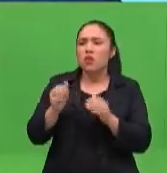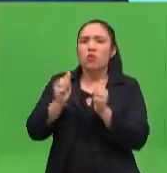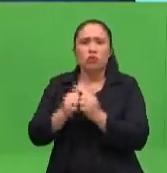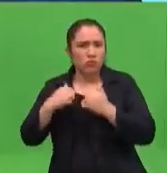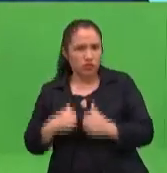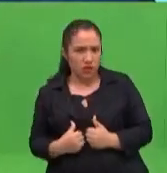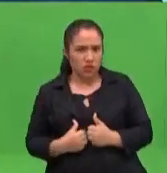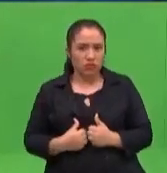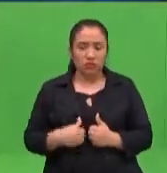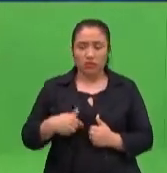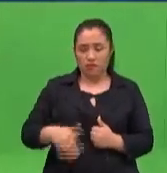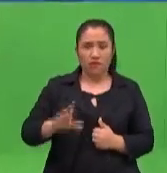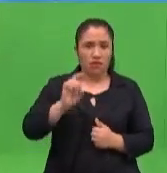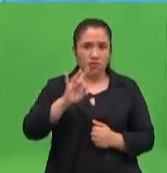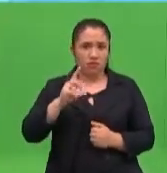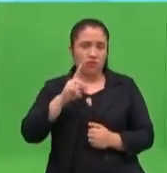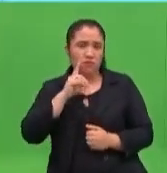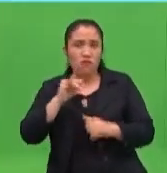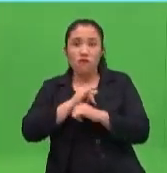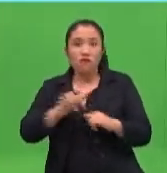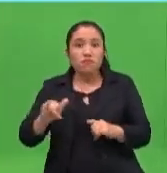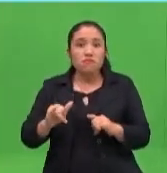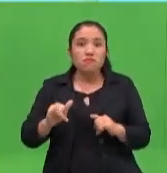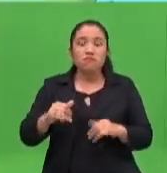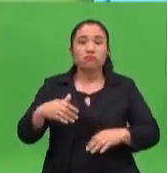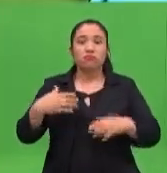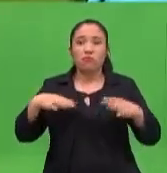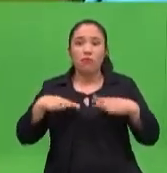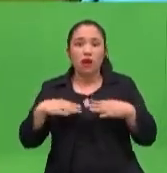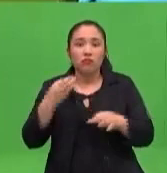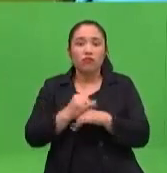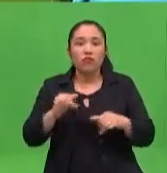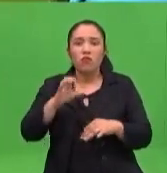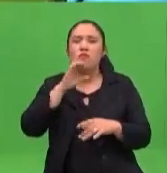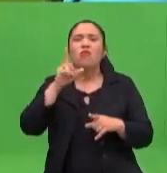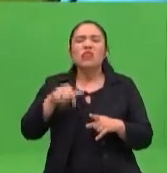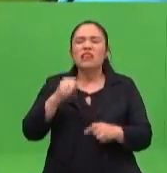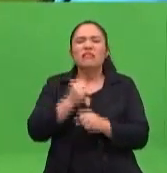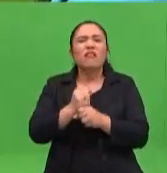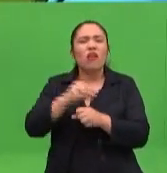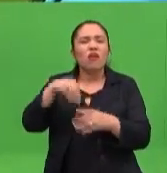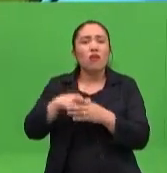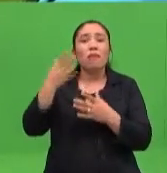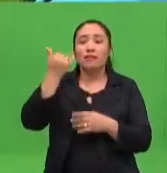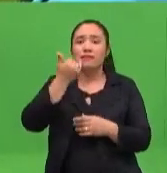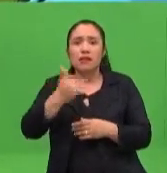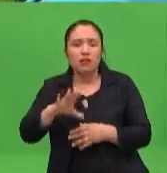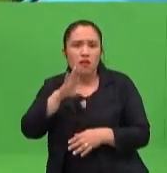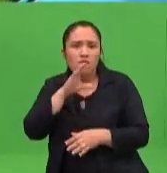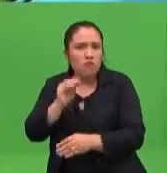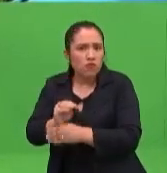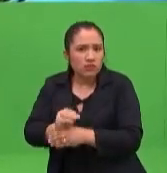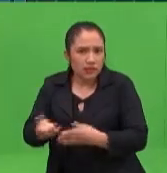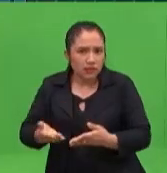receso. Pero, ¿nos podés hacer un listado de qué es lo que se está entregando a los pequeñitos, por ejemplo? Sí, lo que respecta a educación